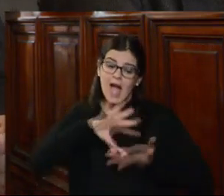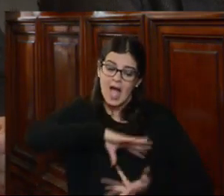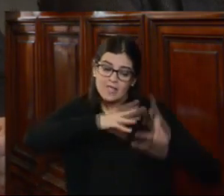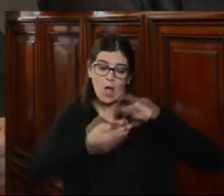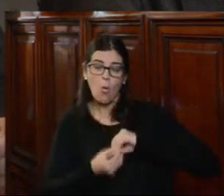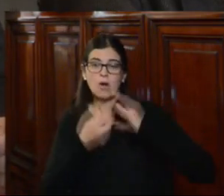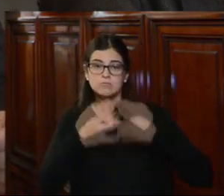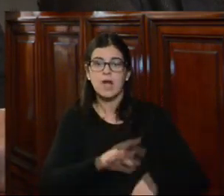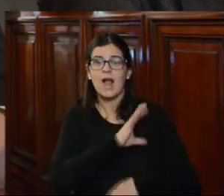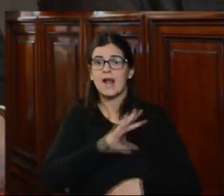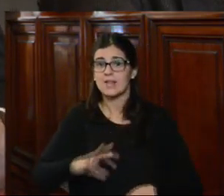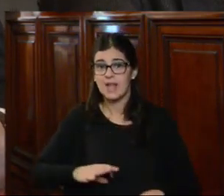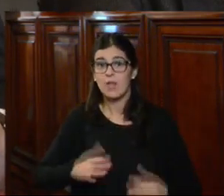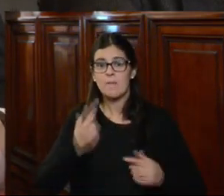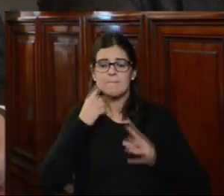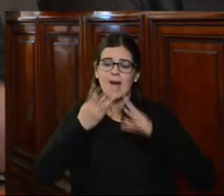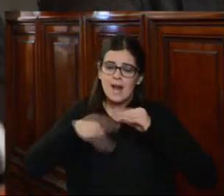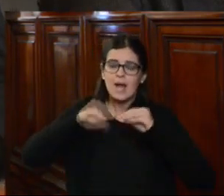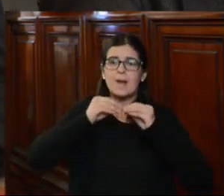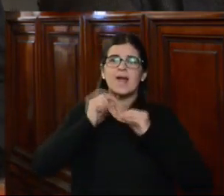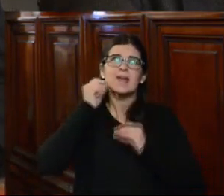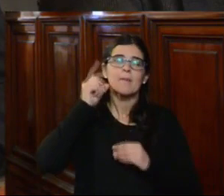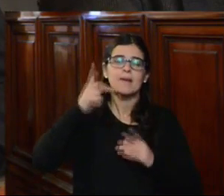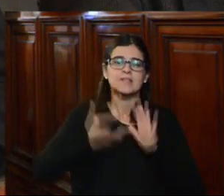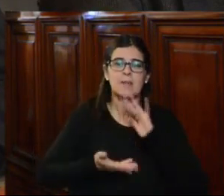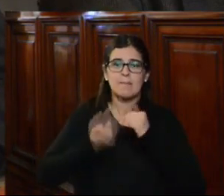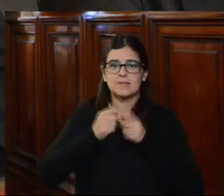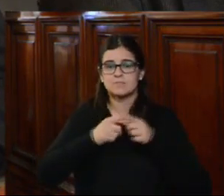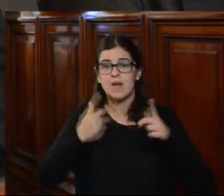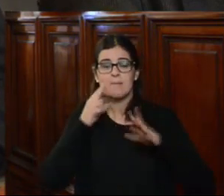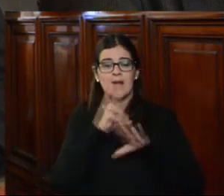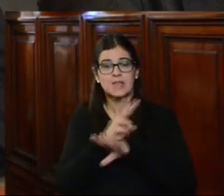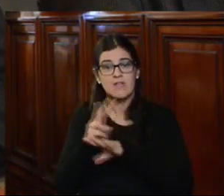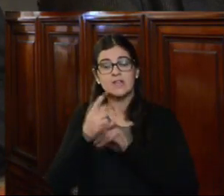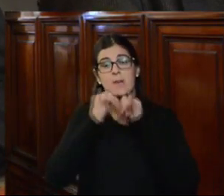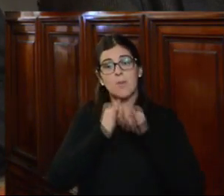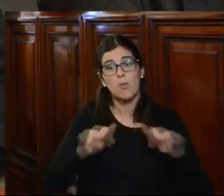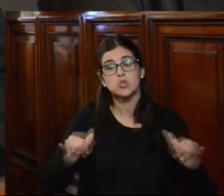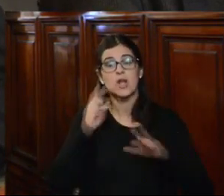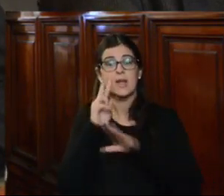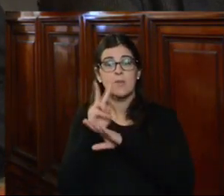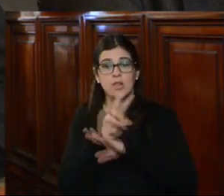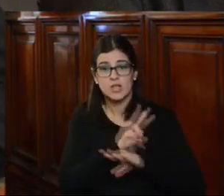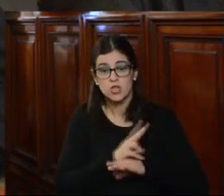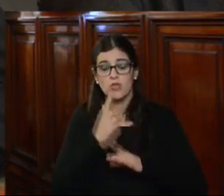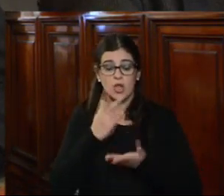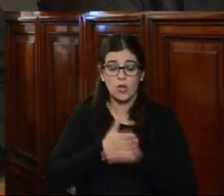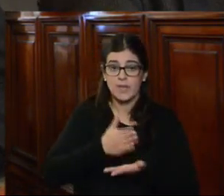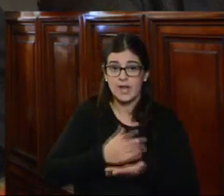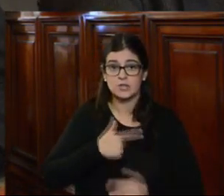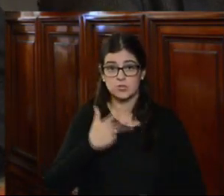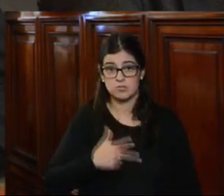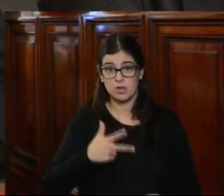estructura estatal a los efectos de incrementar sus capacidades en materia de defensa, promoción y protección de los derechos